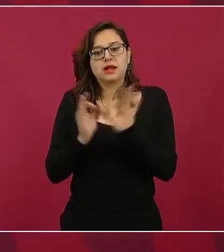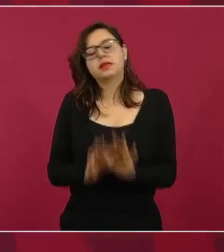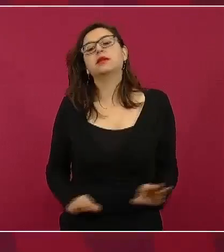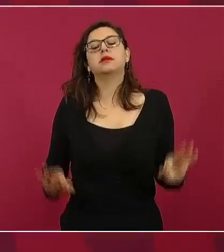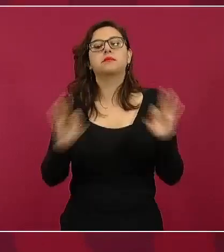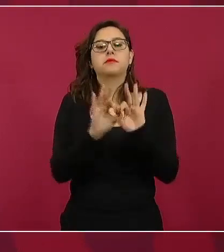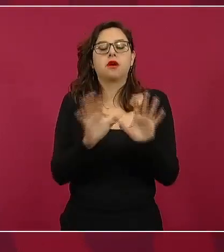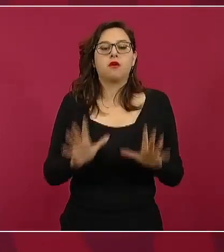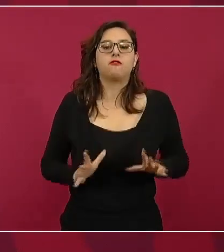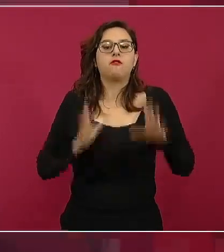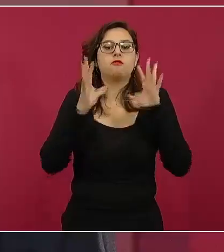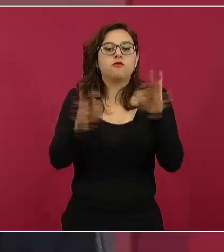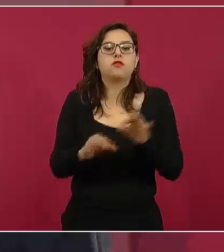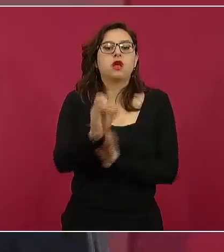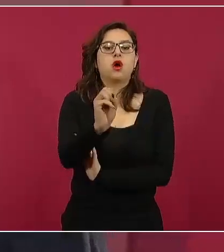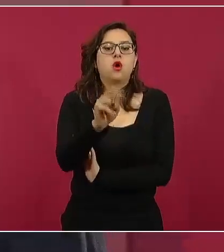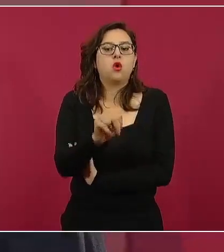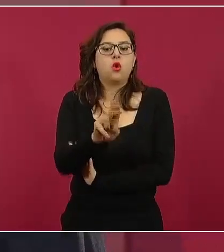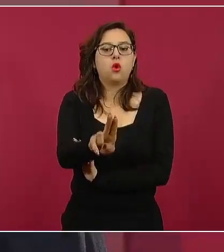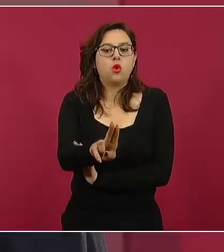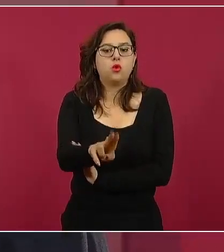Organización de Naciones Unidas.